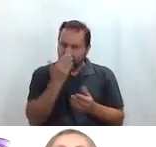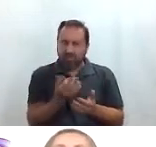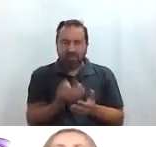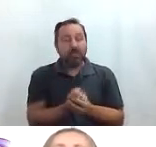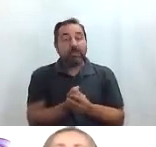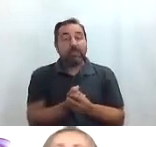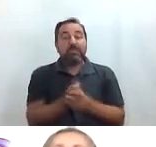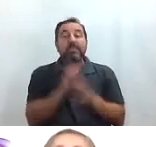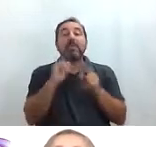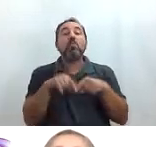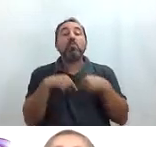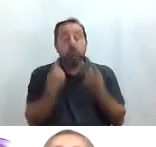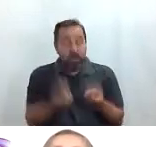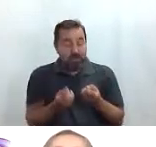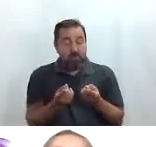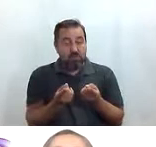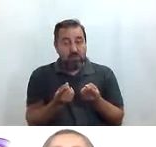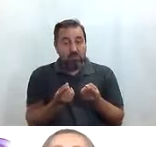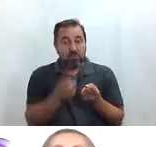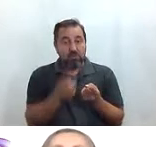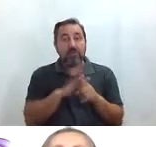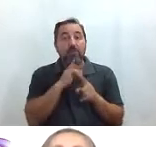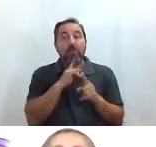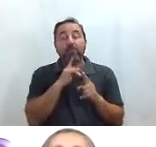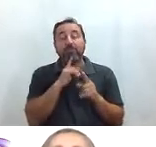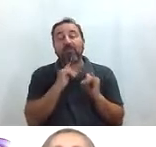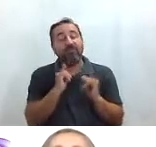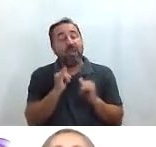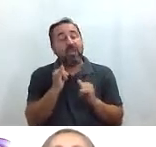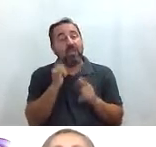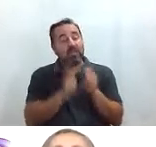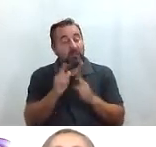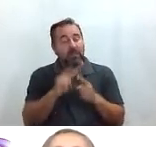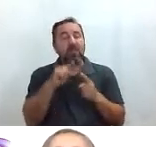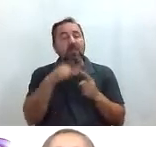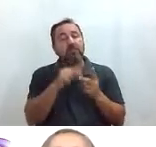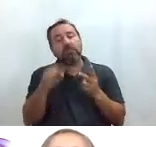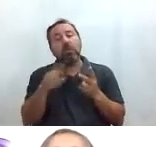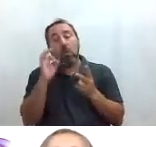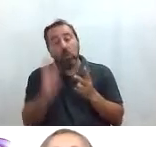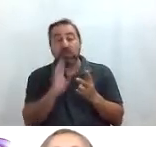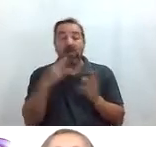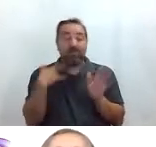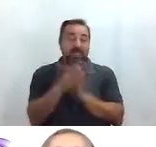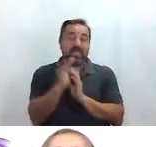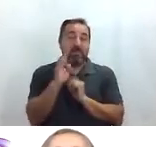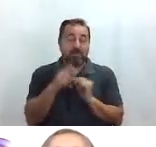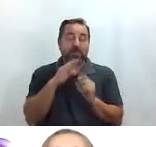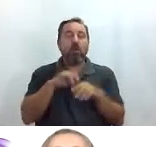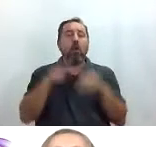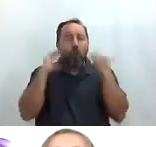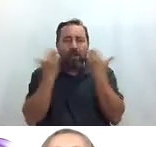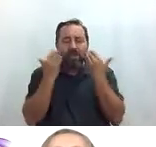y luego de este famtrip al cabo de unos días se hizo el congreso que comentaba Iván el congreso internacional